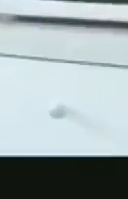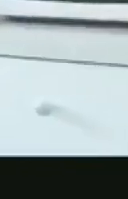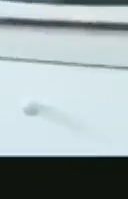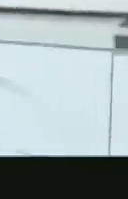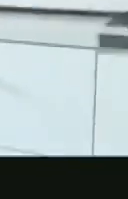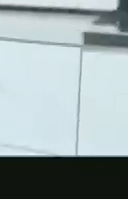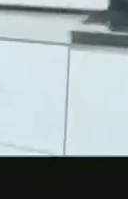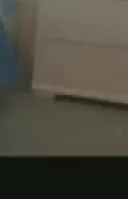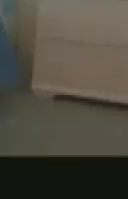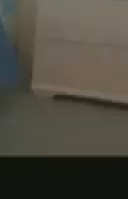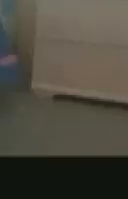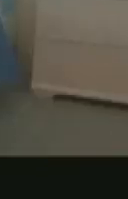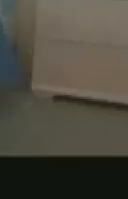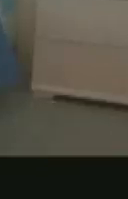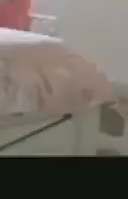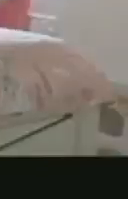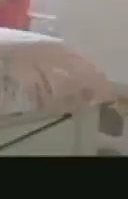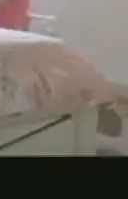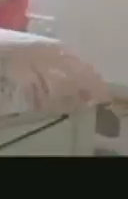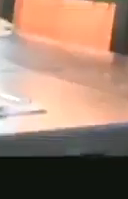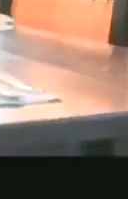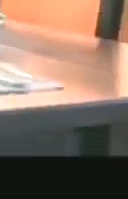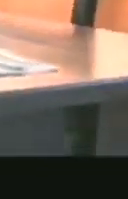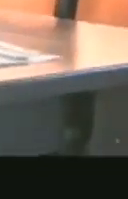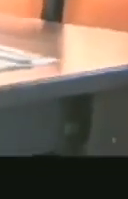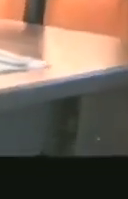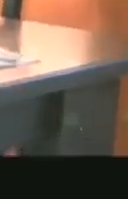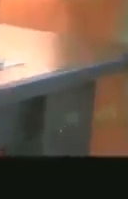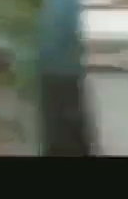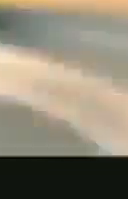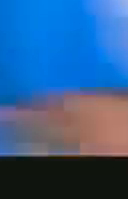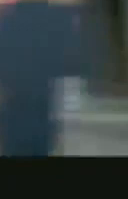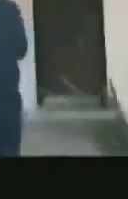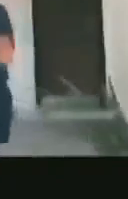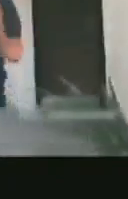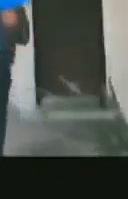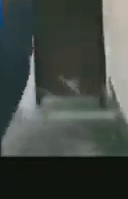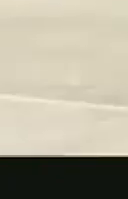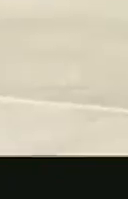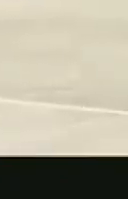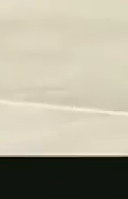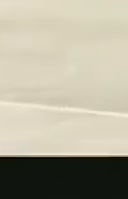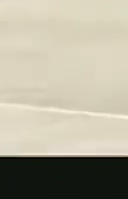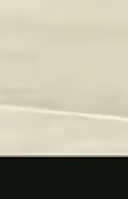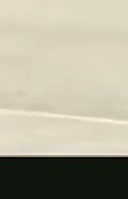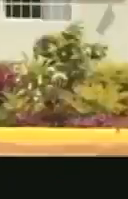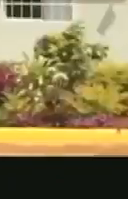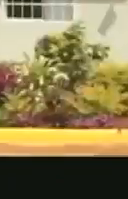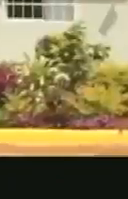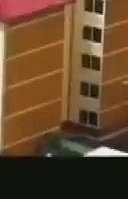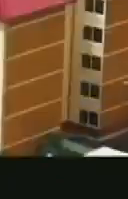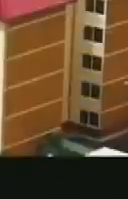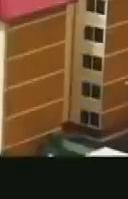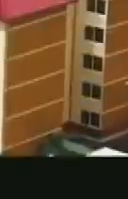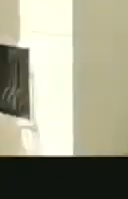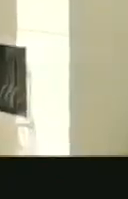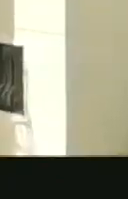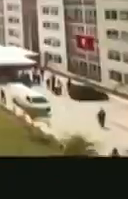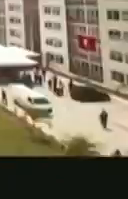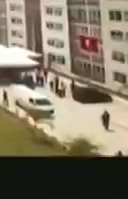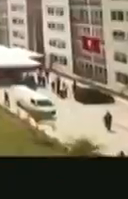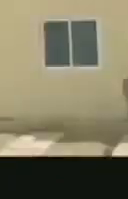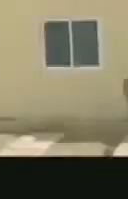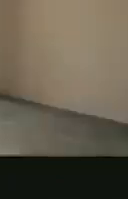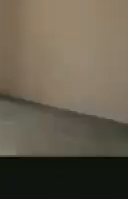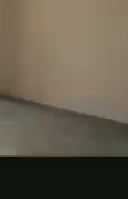va mucho más allá de la vivienda. Se trata de la calidad, de un nuevo hábitat, de una nueva vida. Vivir viviendo para